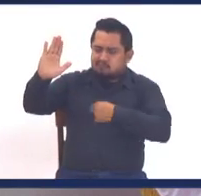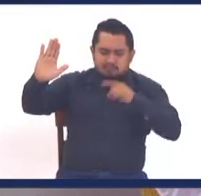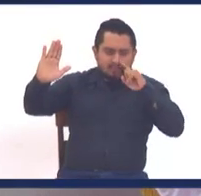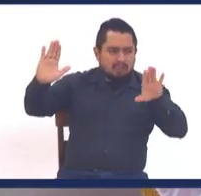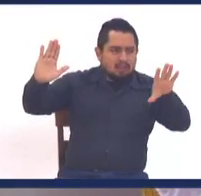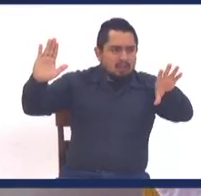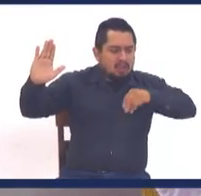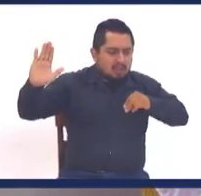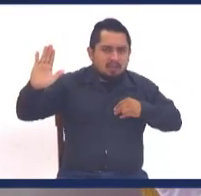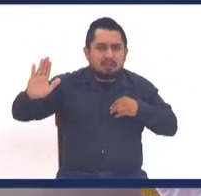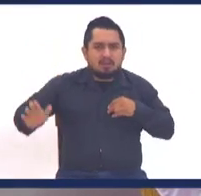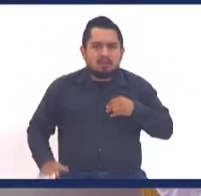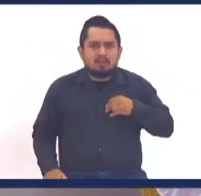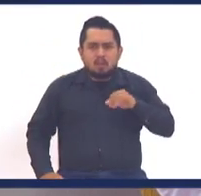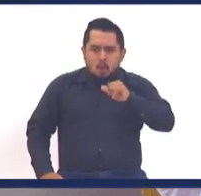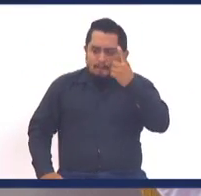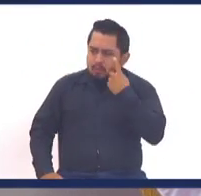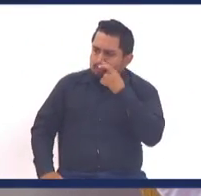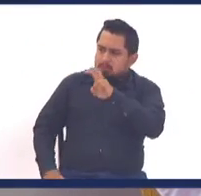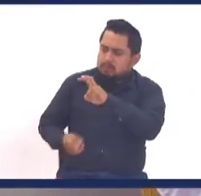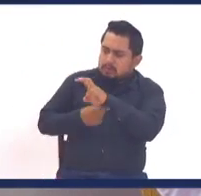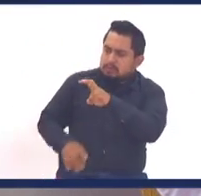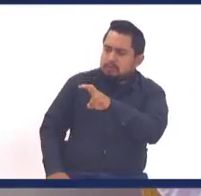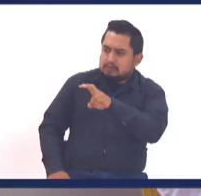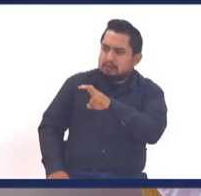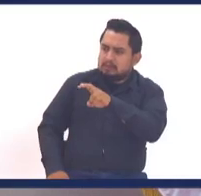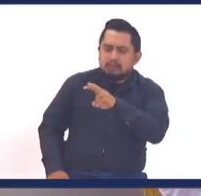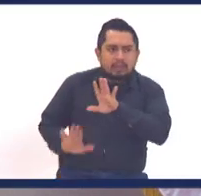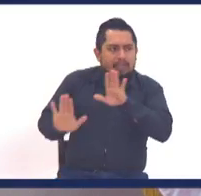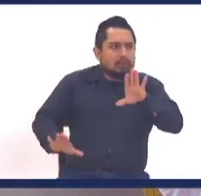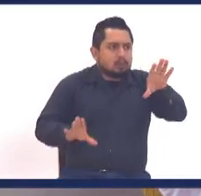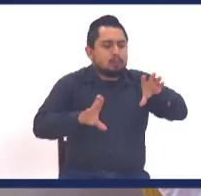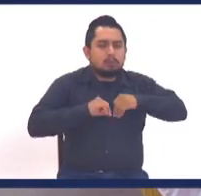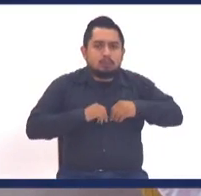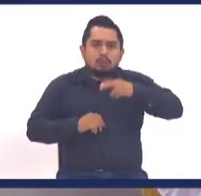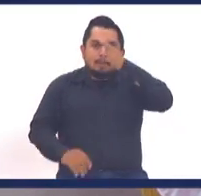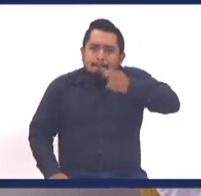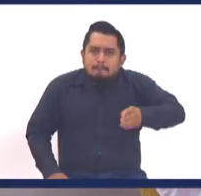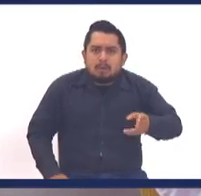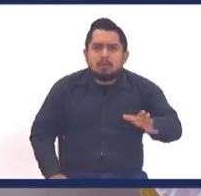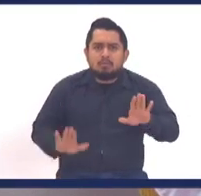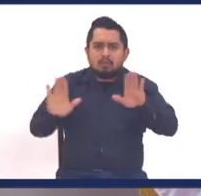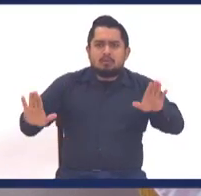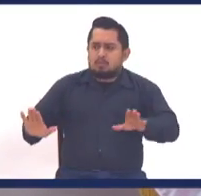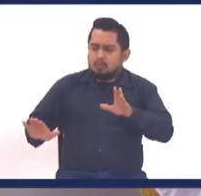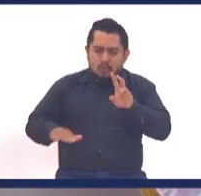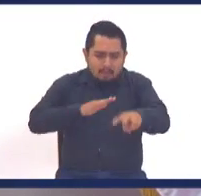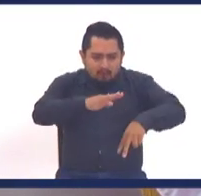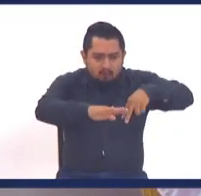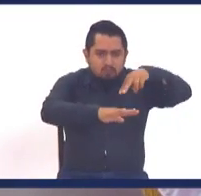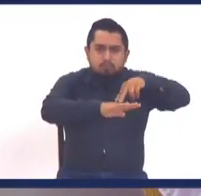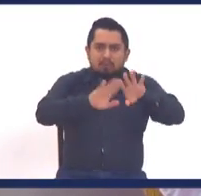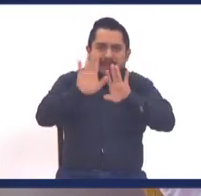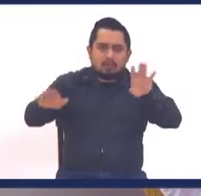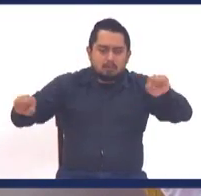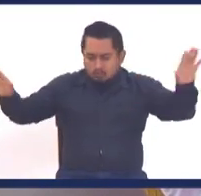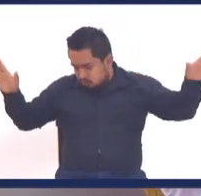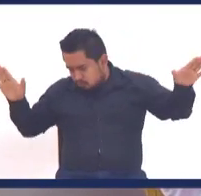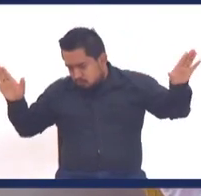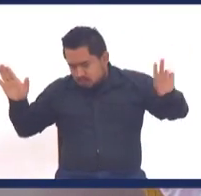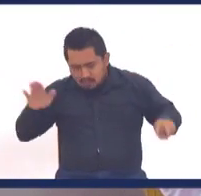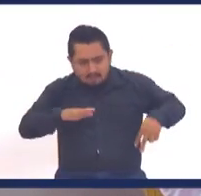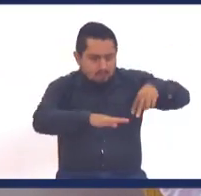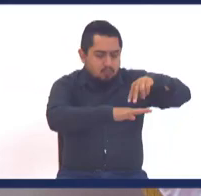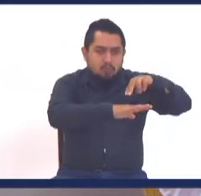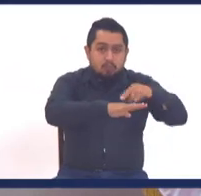Alguien más tuvo que morir, alguien más tuvo que entregar su vida para aceptarle. Cristo hizo exactamente lo mismo. Murió y resucitó para que todo aquel que en él cree, que